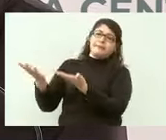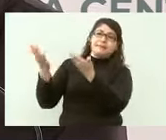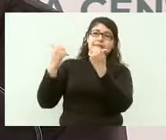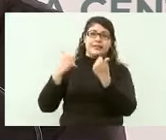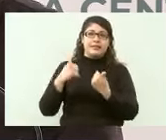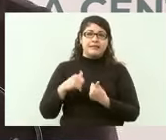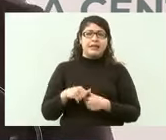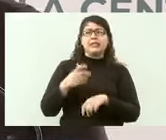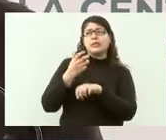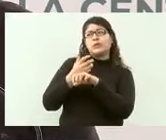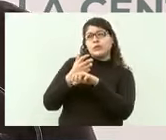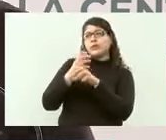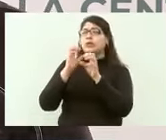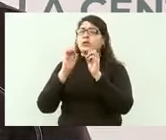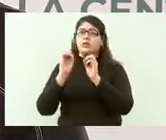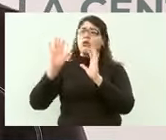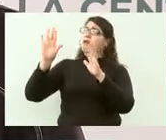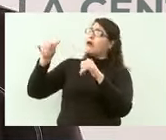extranjeras.